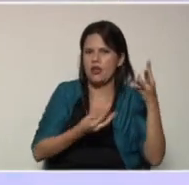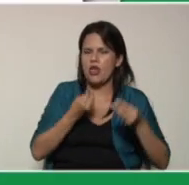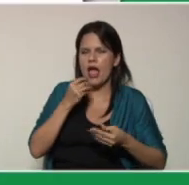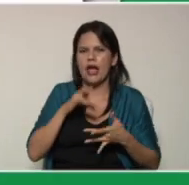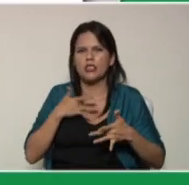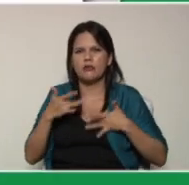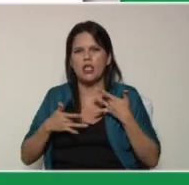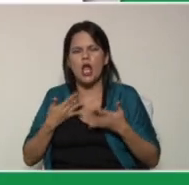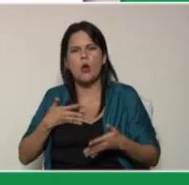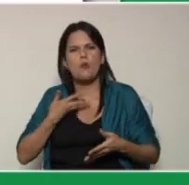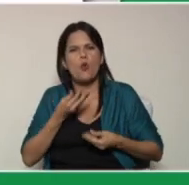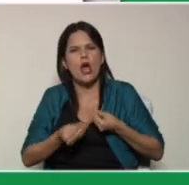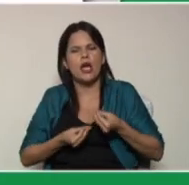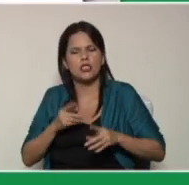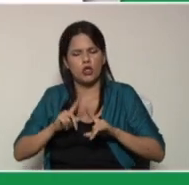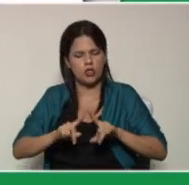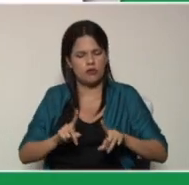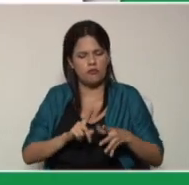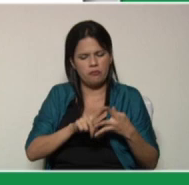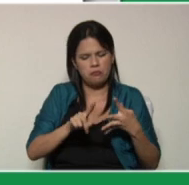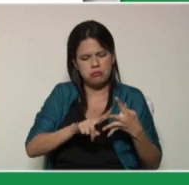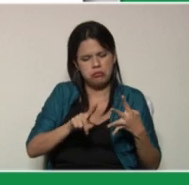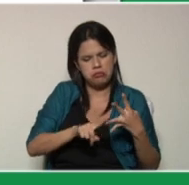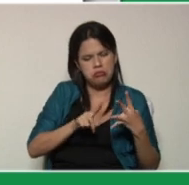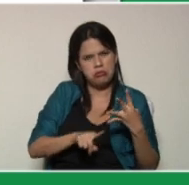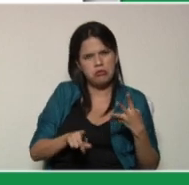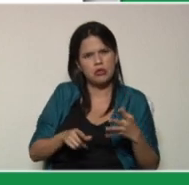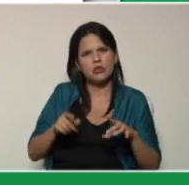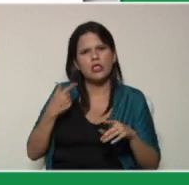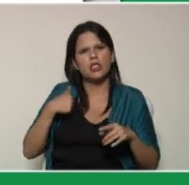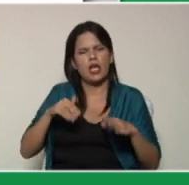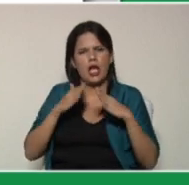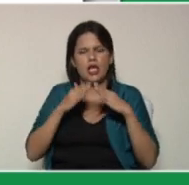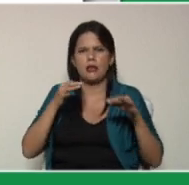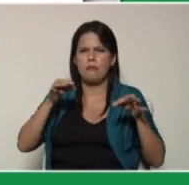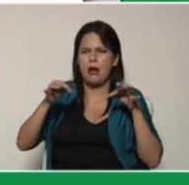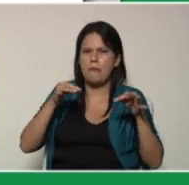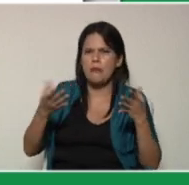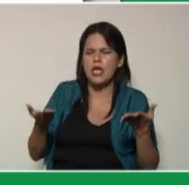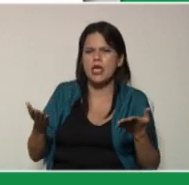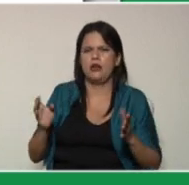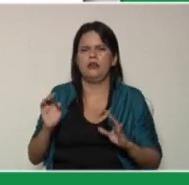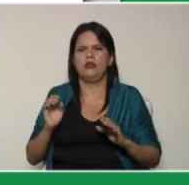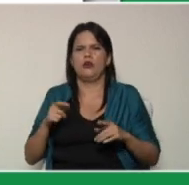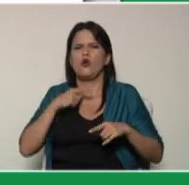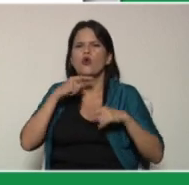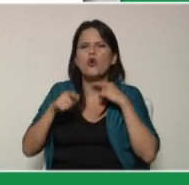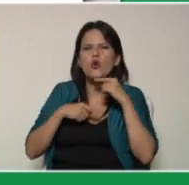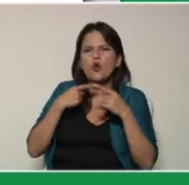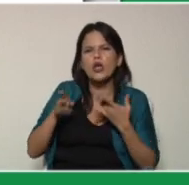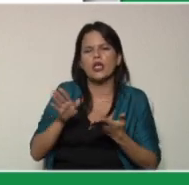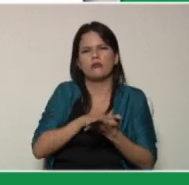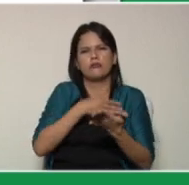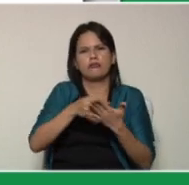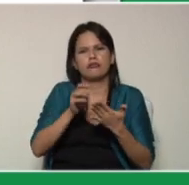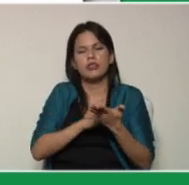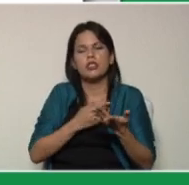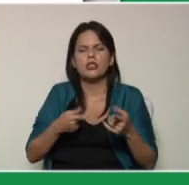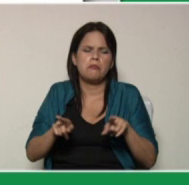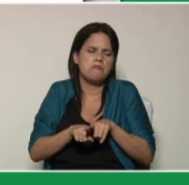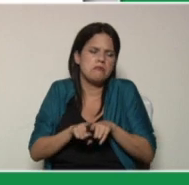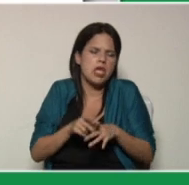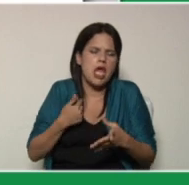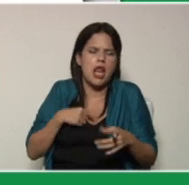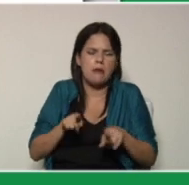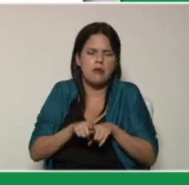con diversos materiales que puedas conseguir en casa papel hojas con cartulina incluso en la misma computadora